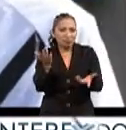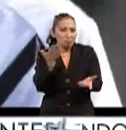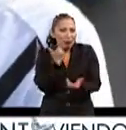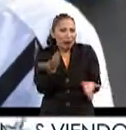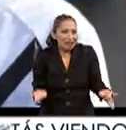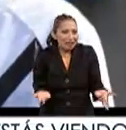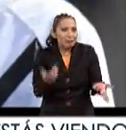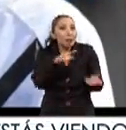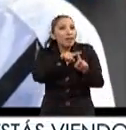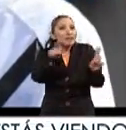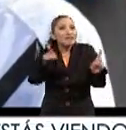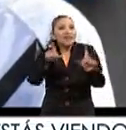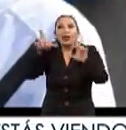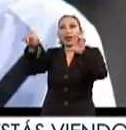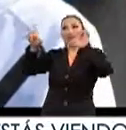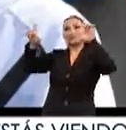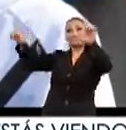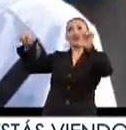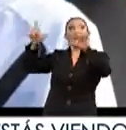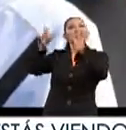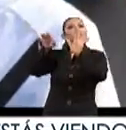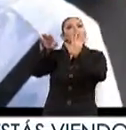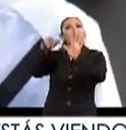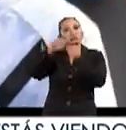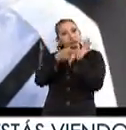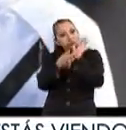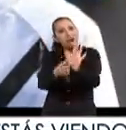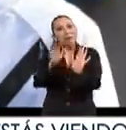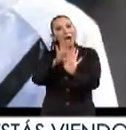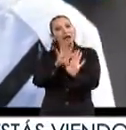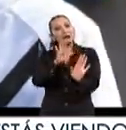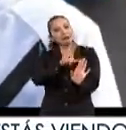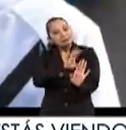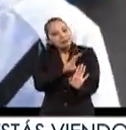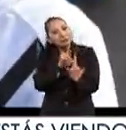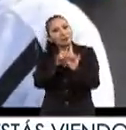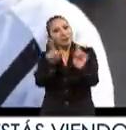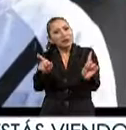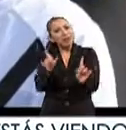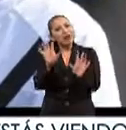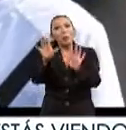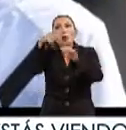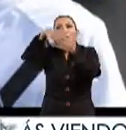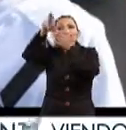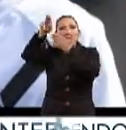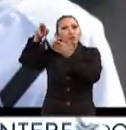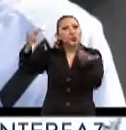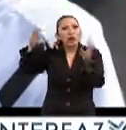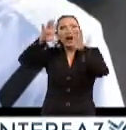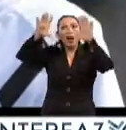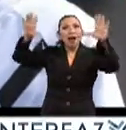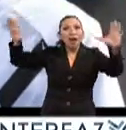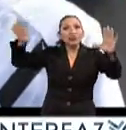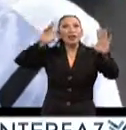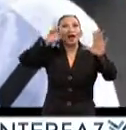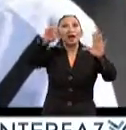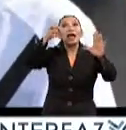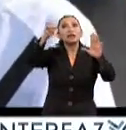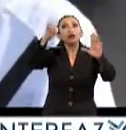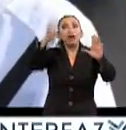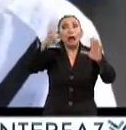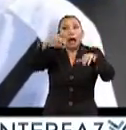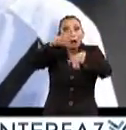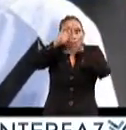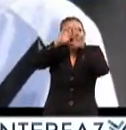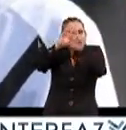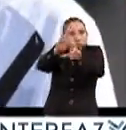pero qué diferencia al hablarles en un lenguaje mucho más cálido diferente algo como un mural puede hacer que eso sí